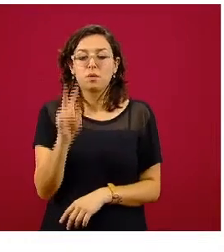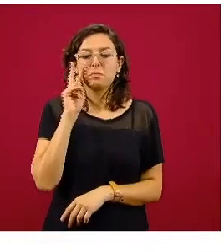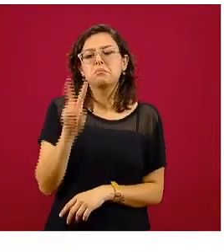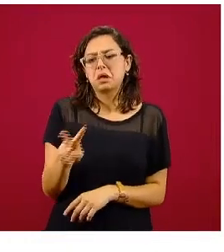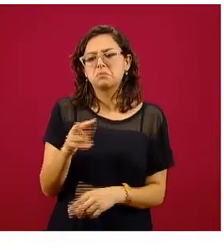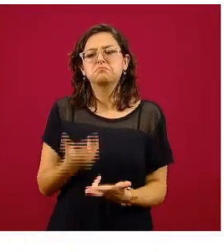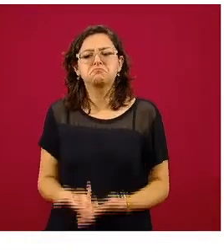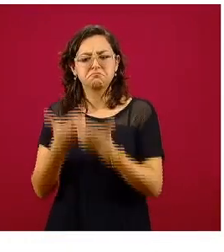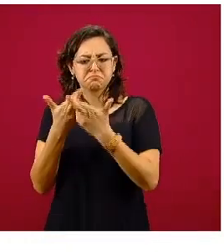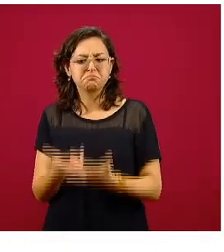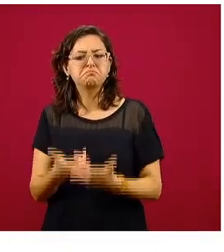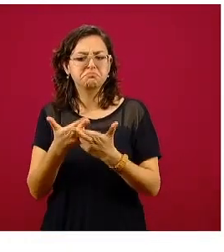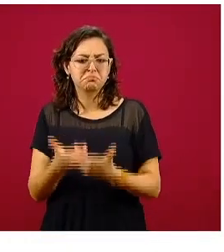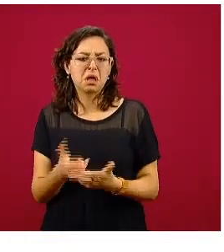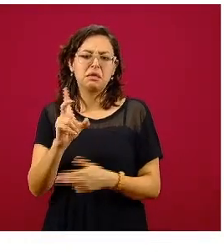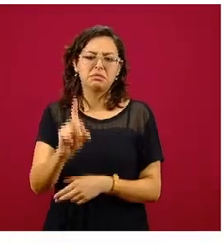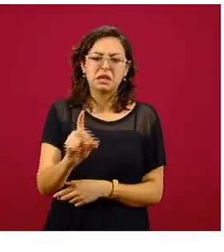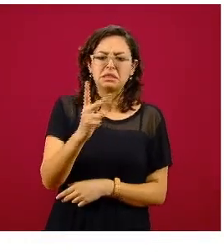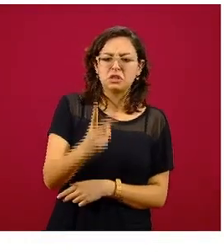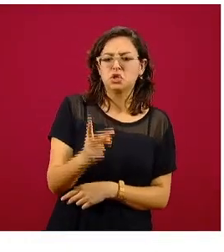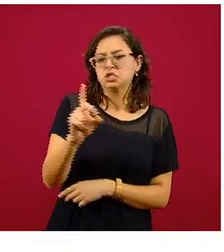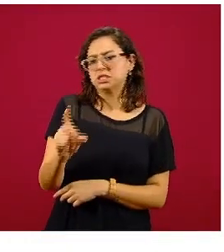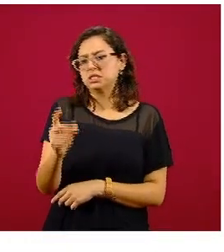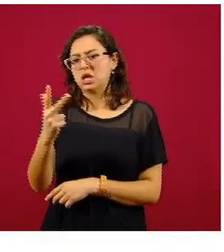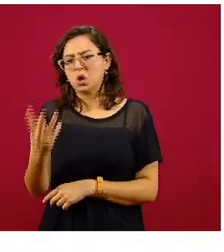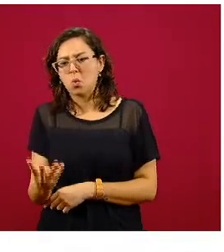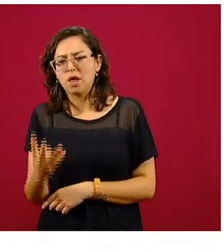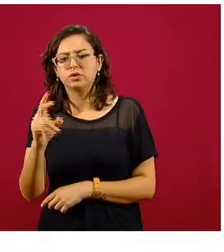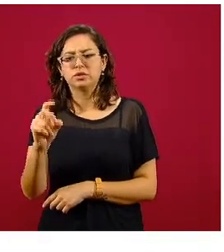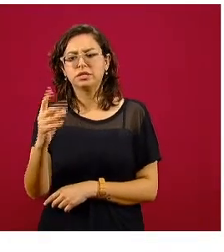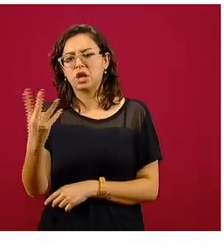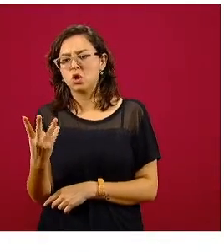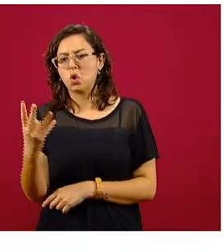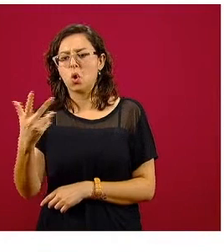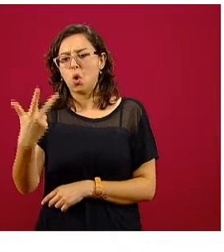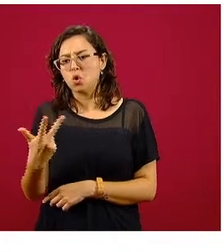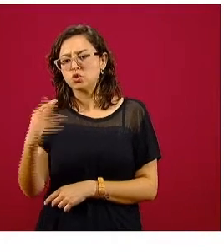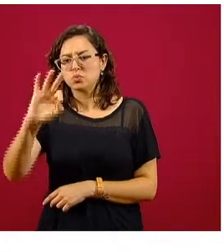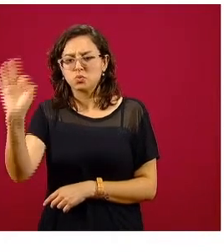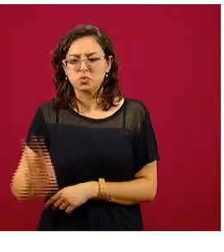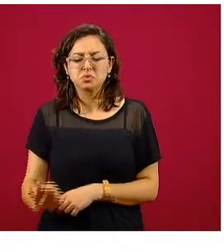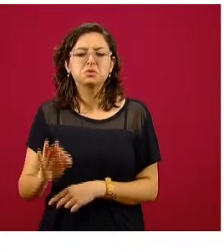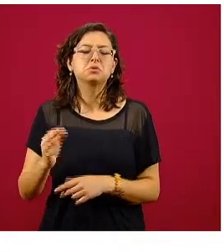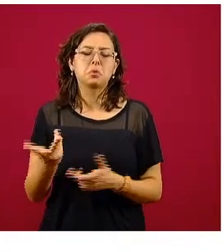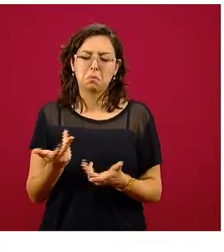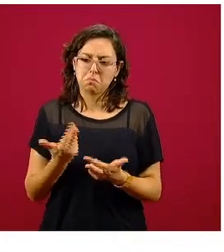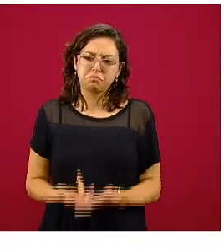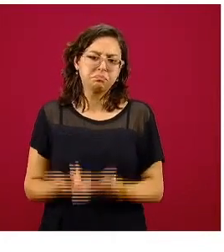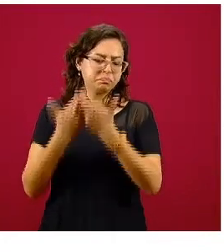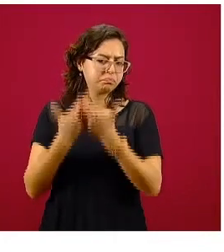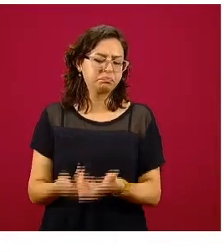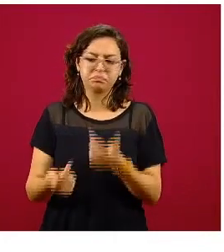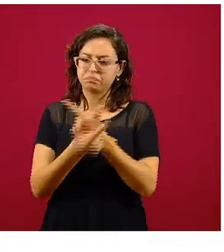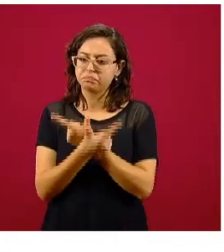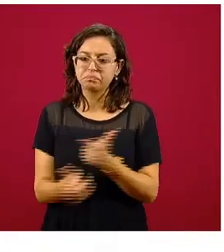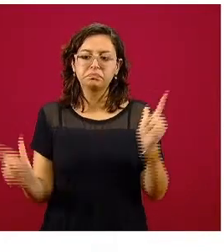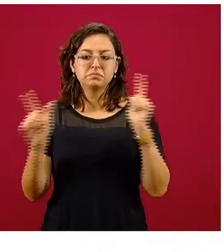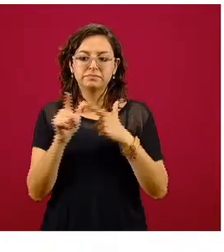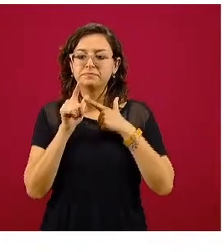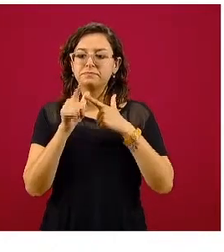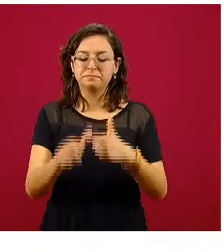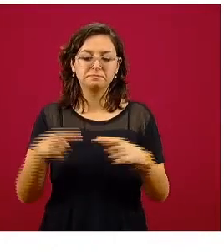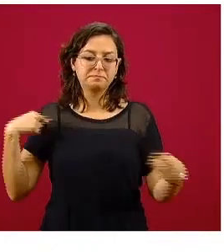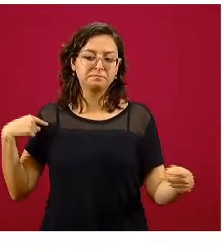disponibilidad con 32, 34 y 38, que también son porcentajes que al menos se han mantenido como tales en